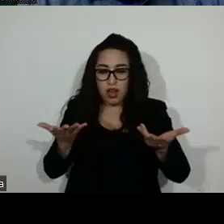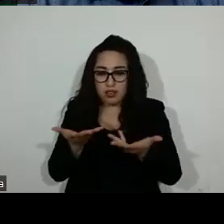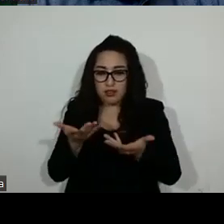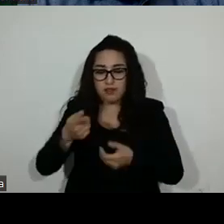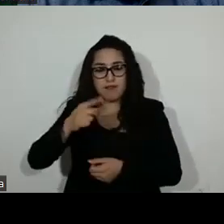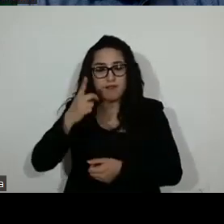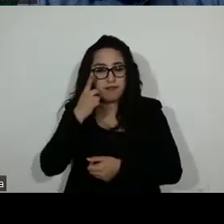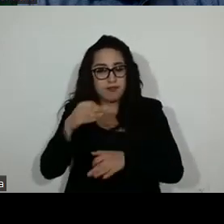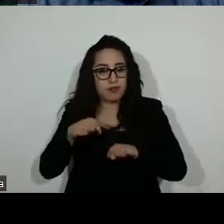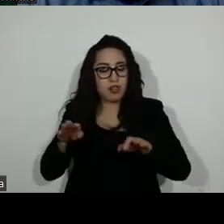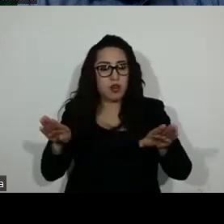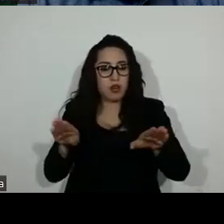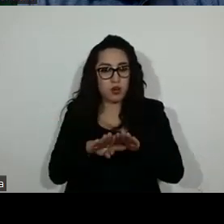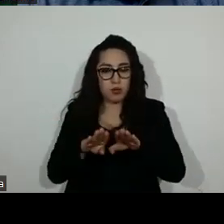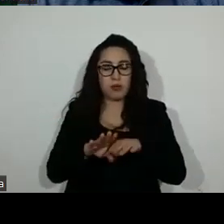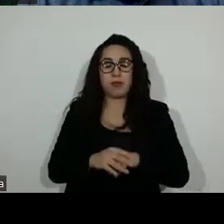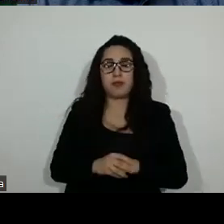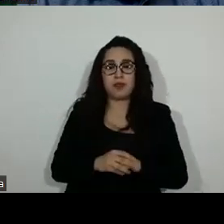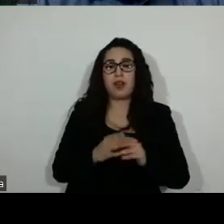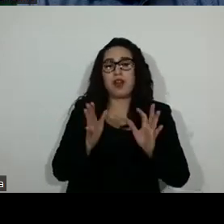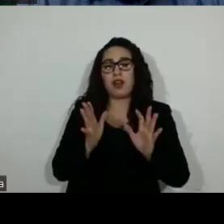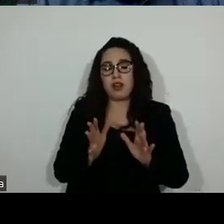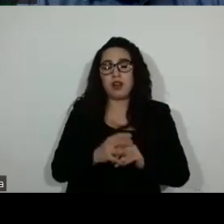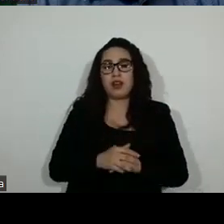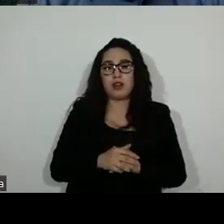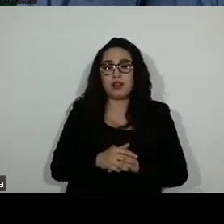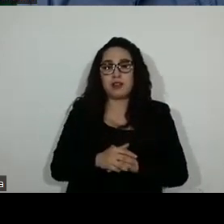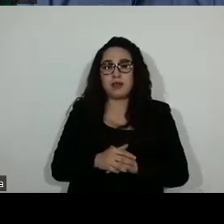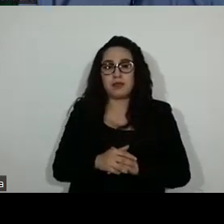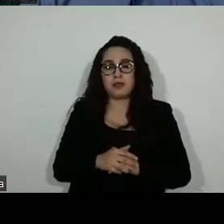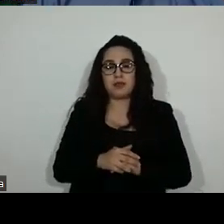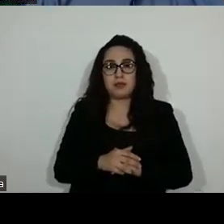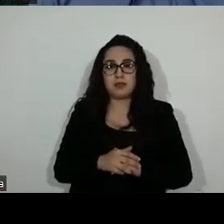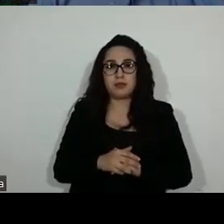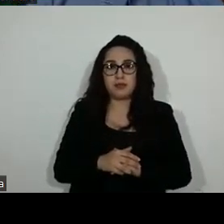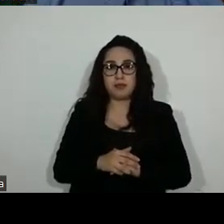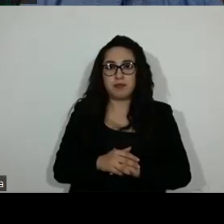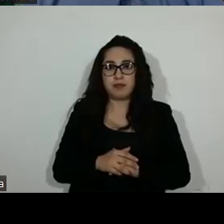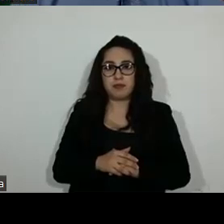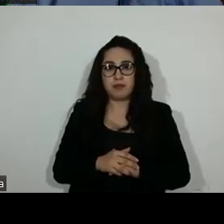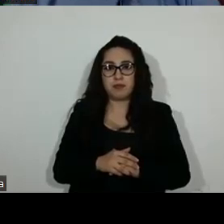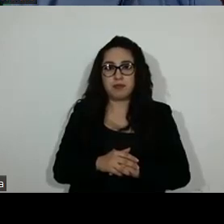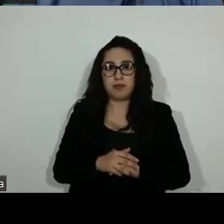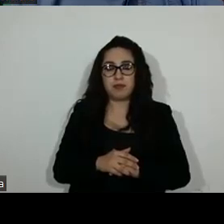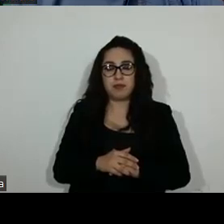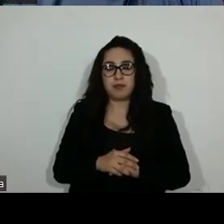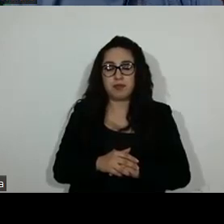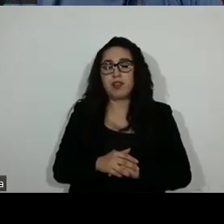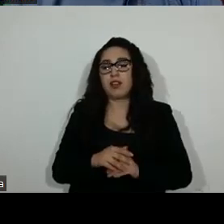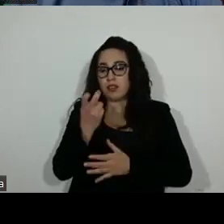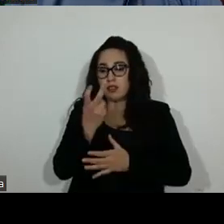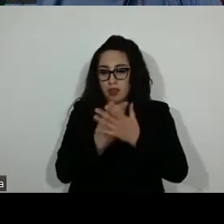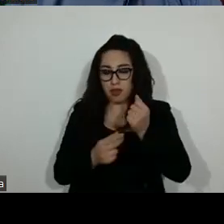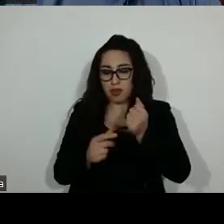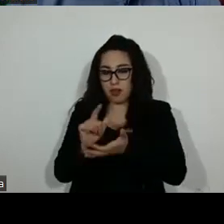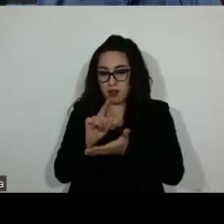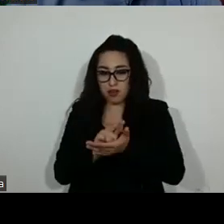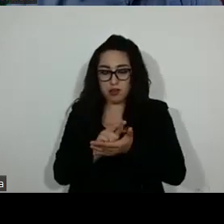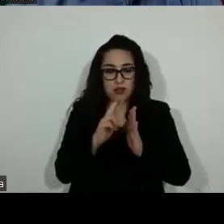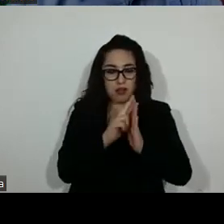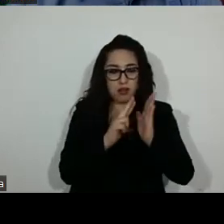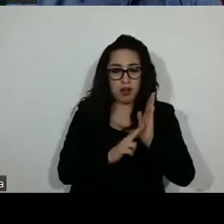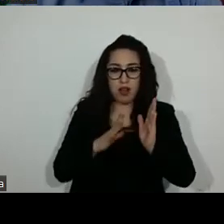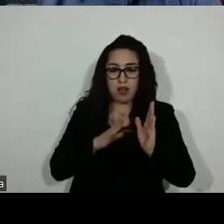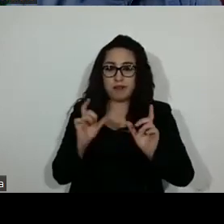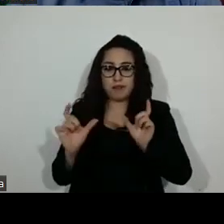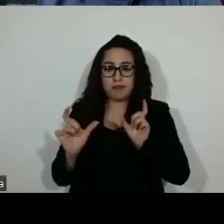Lo cual diverge de lo previsto por diversos preceptos de ambos ordenamientos, como es con lo